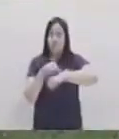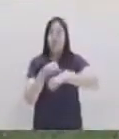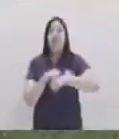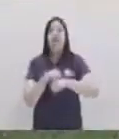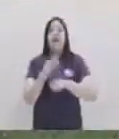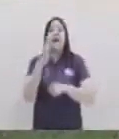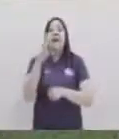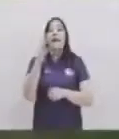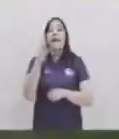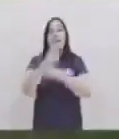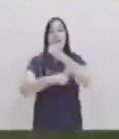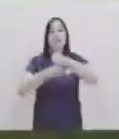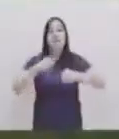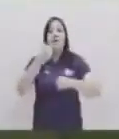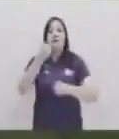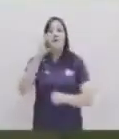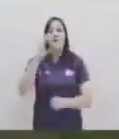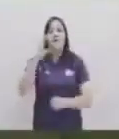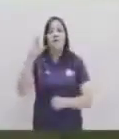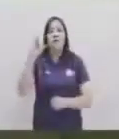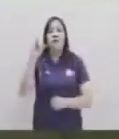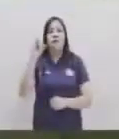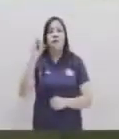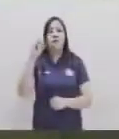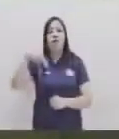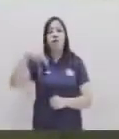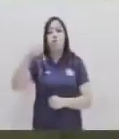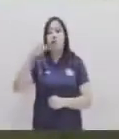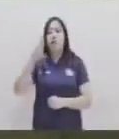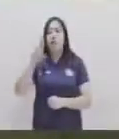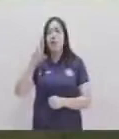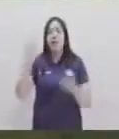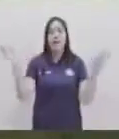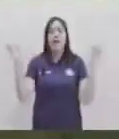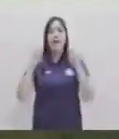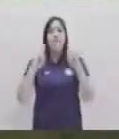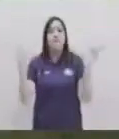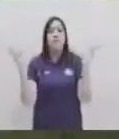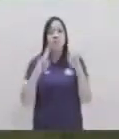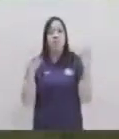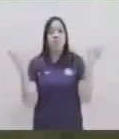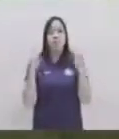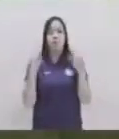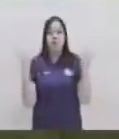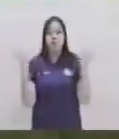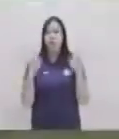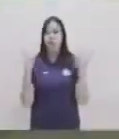en letra R y las voy a mover hacia adentro o hacia afuera refaccionar